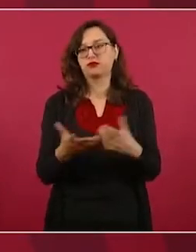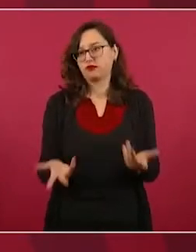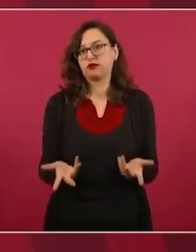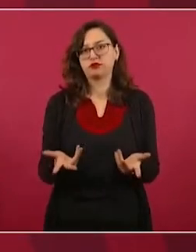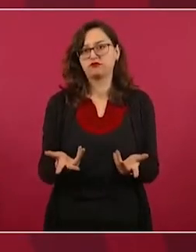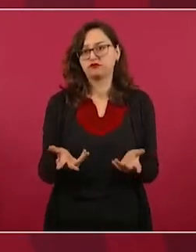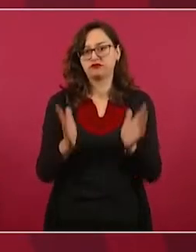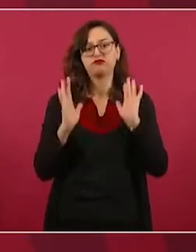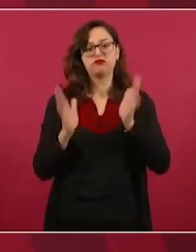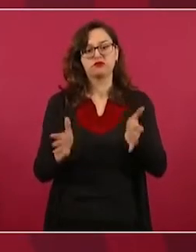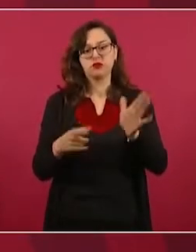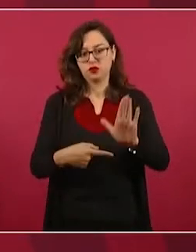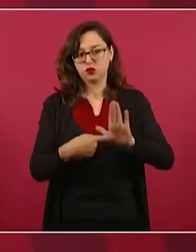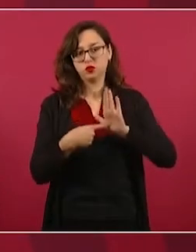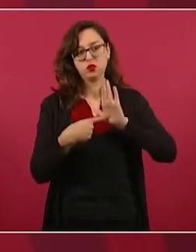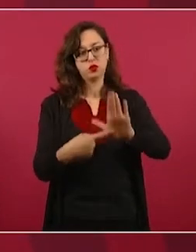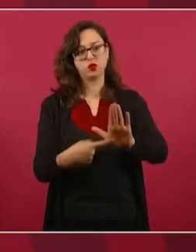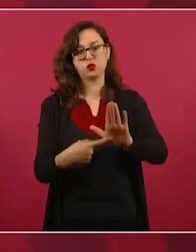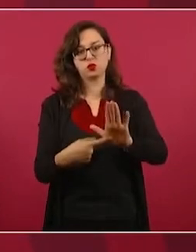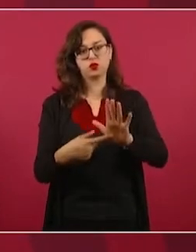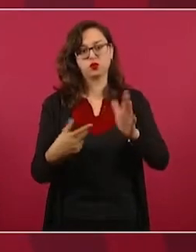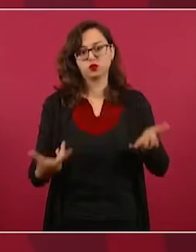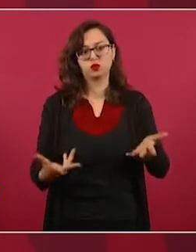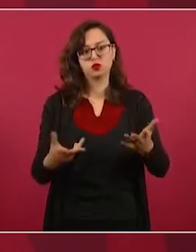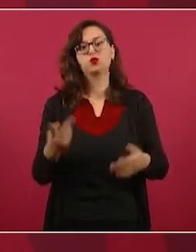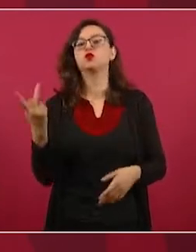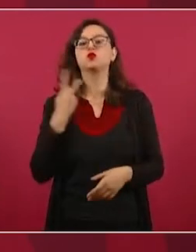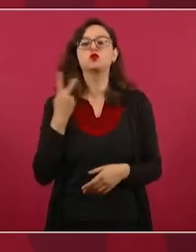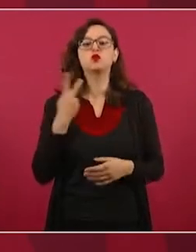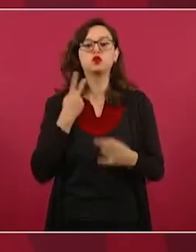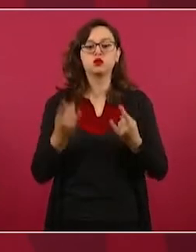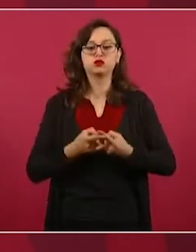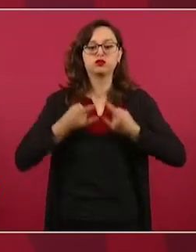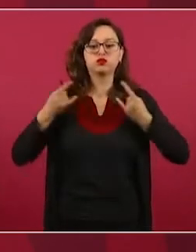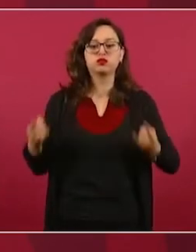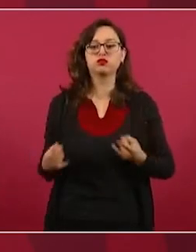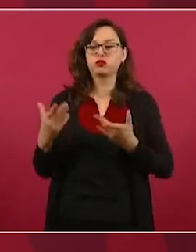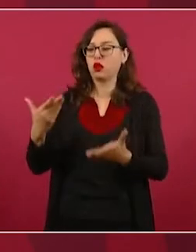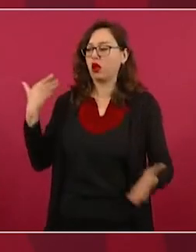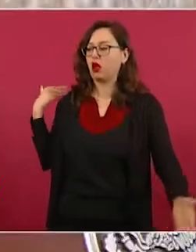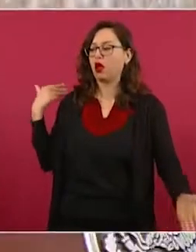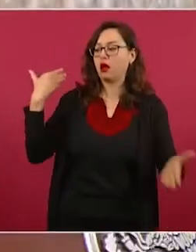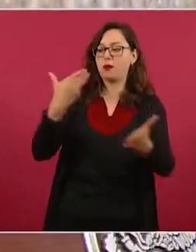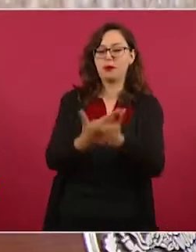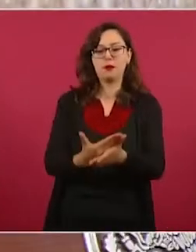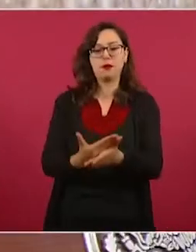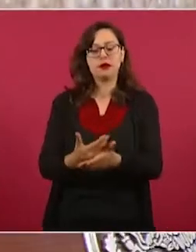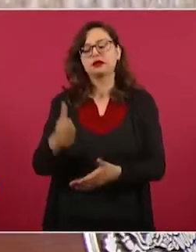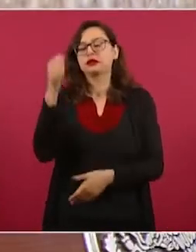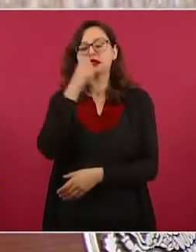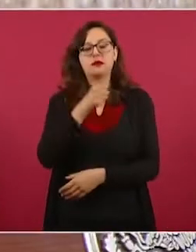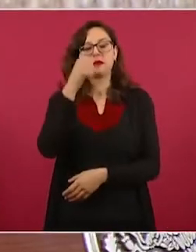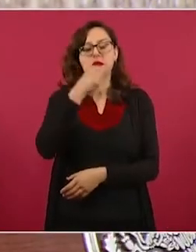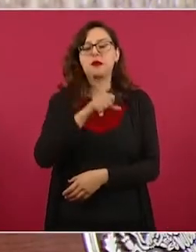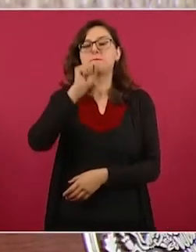en la historia política, partimos del principio